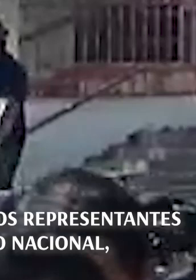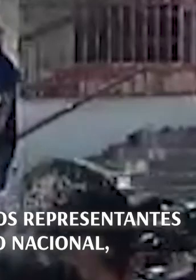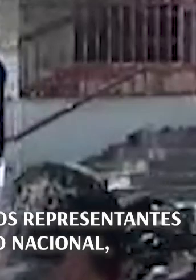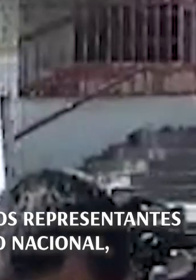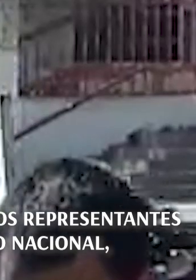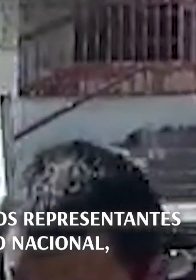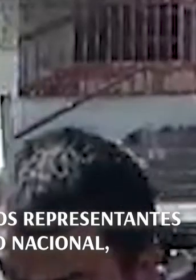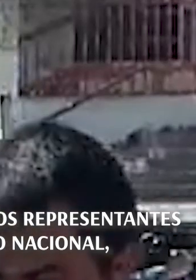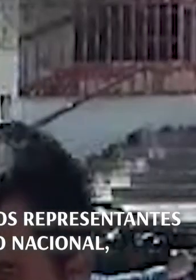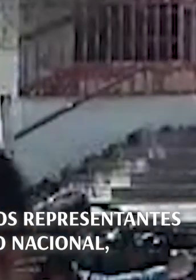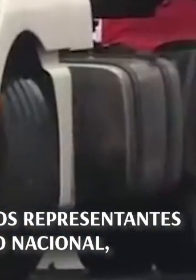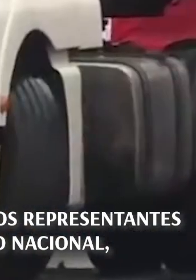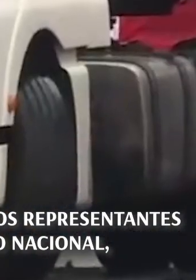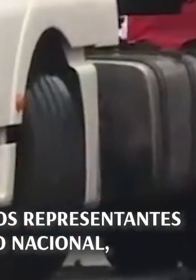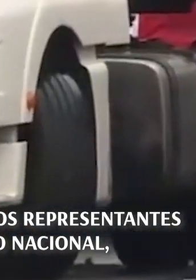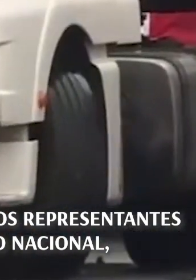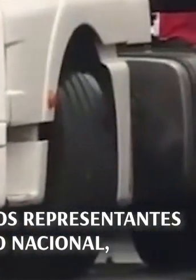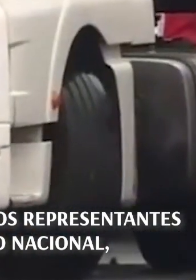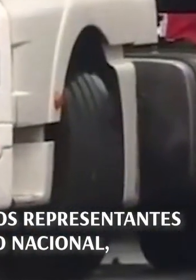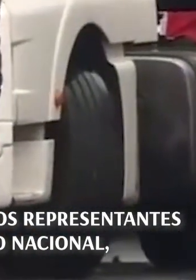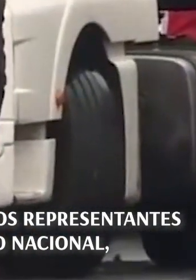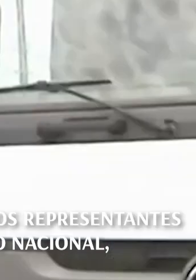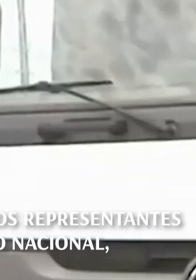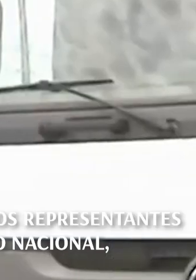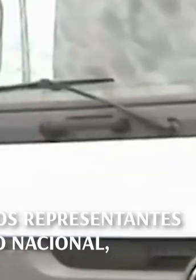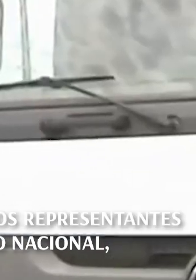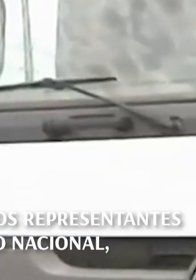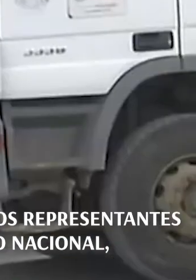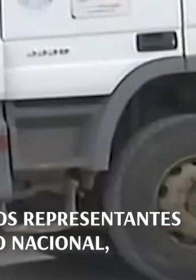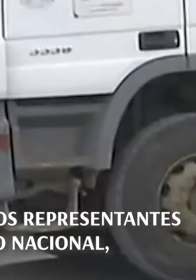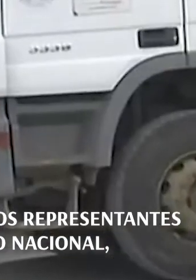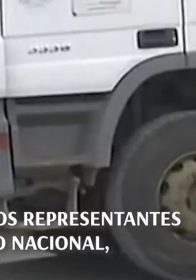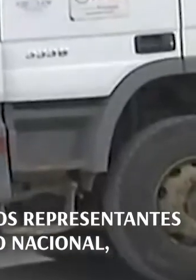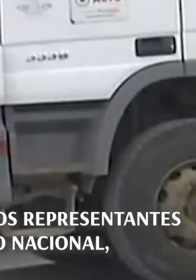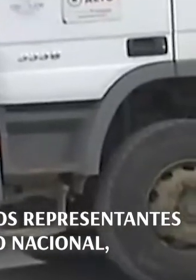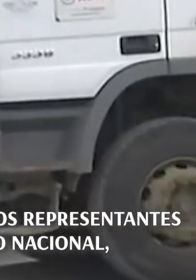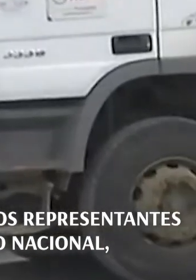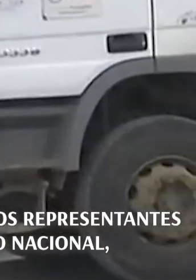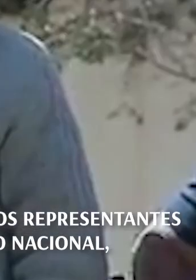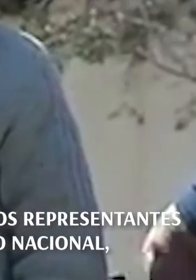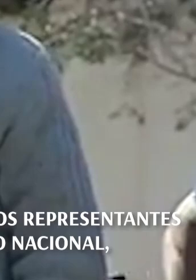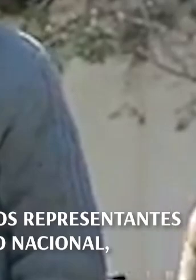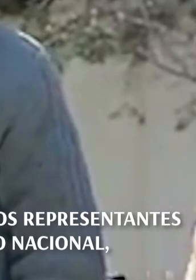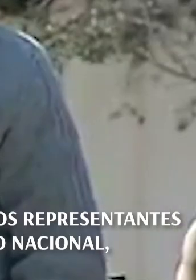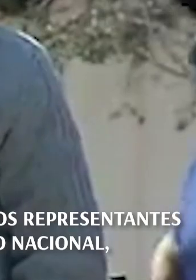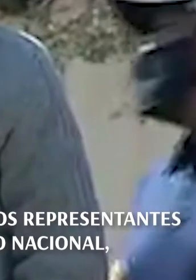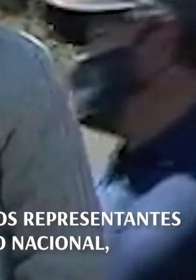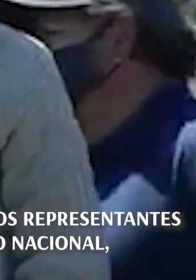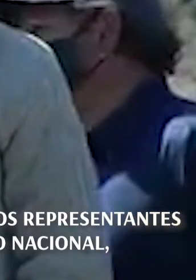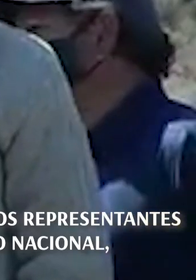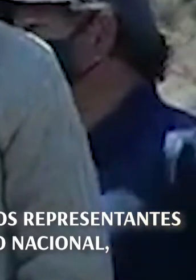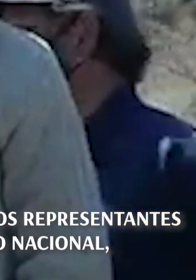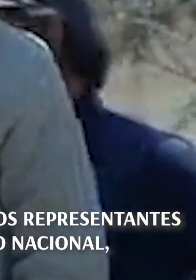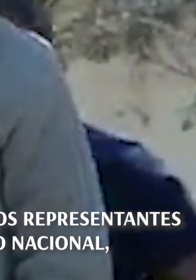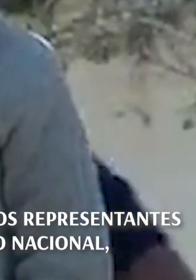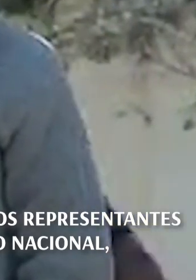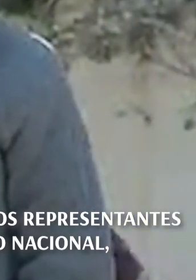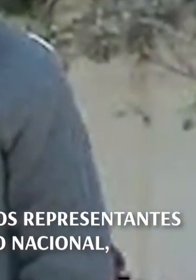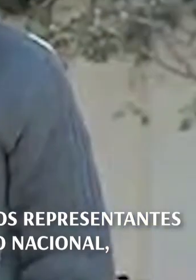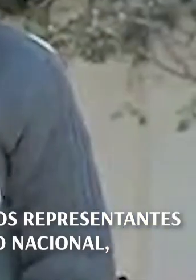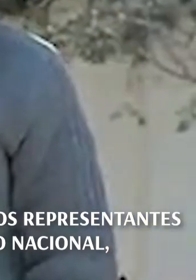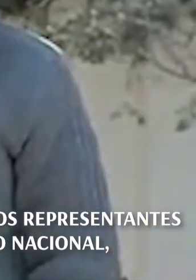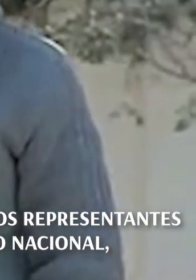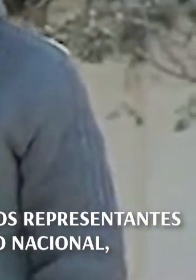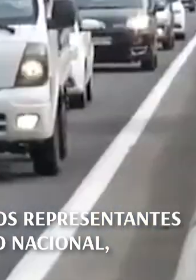que la lucha de los camioneros no solo ha sido por su actividad, no ha sido solo por sus hombres y mujeres